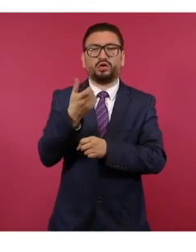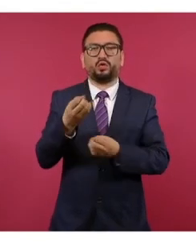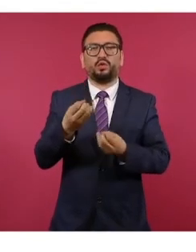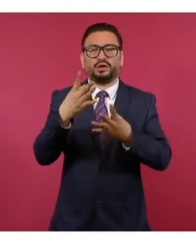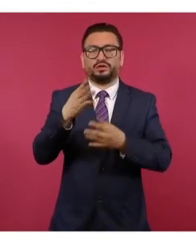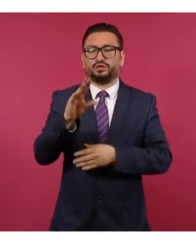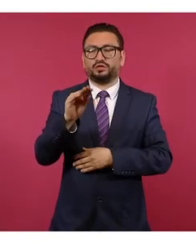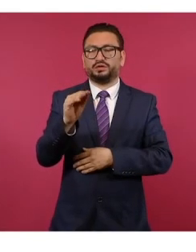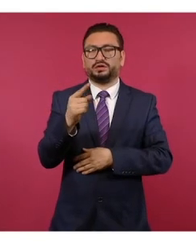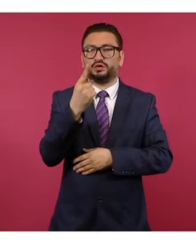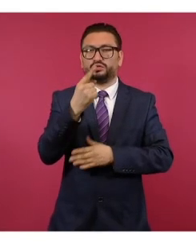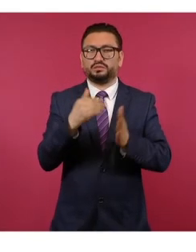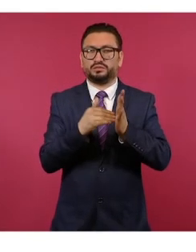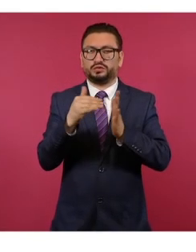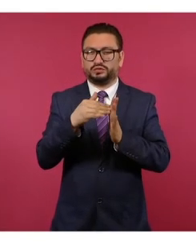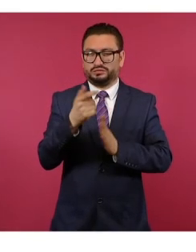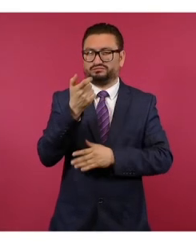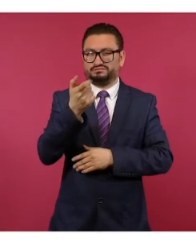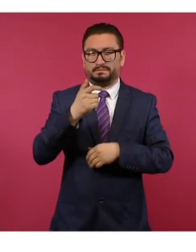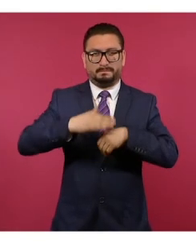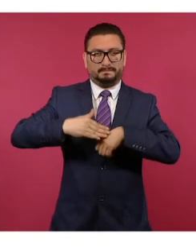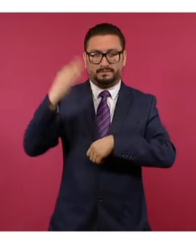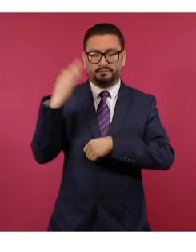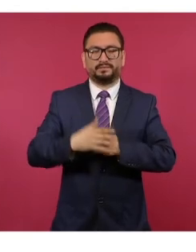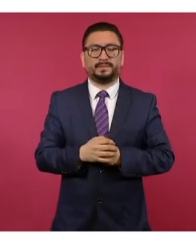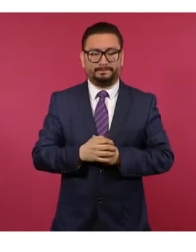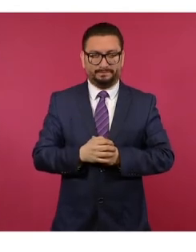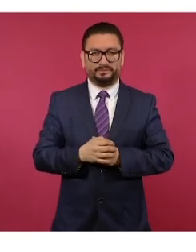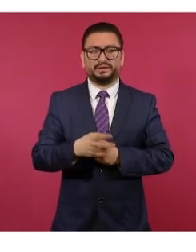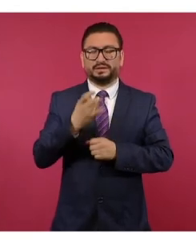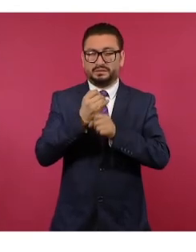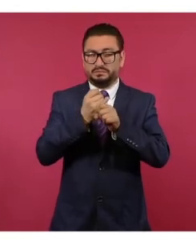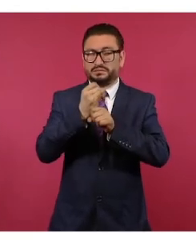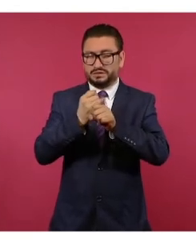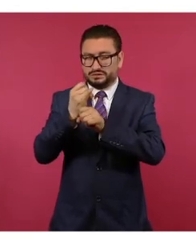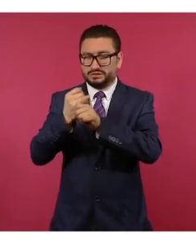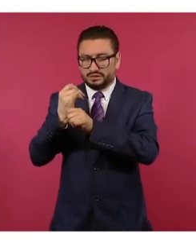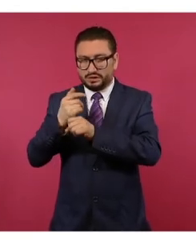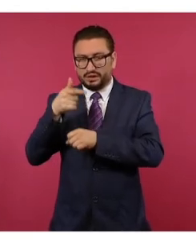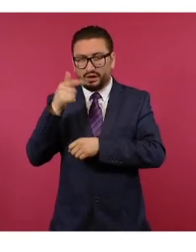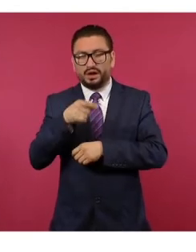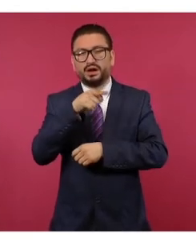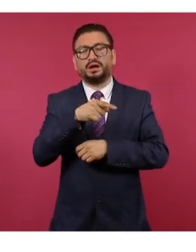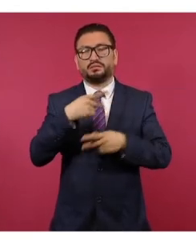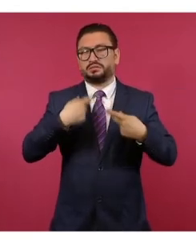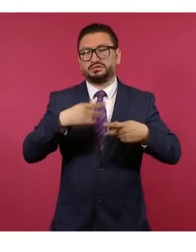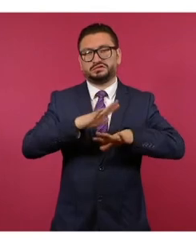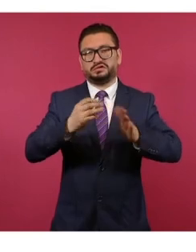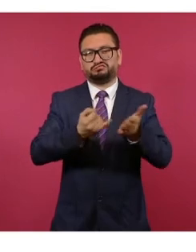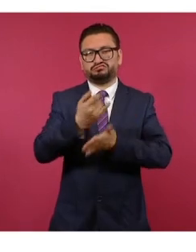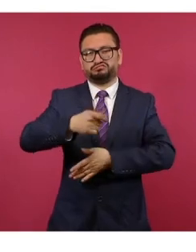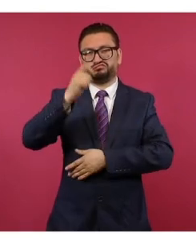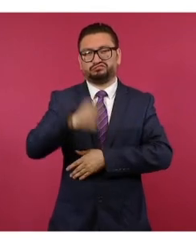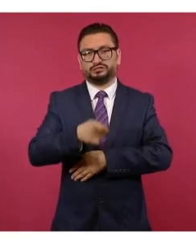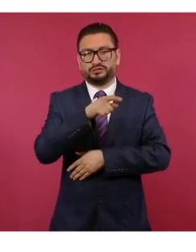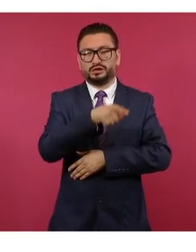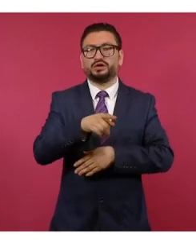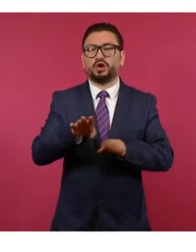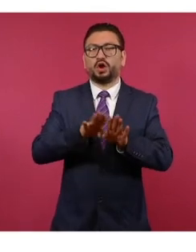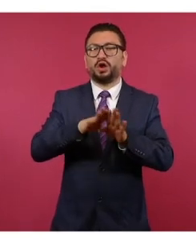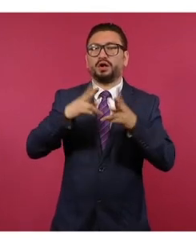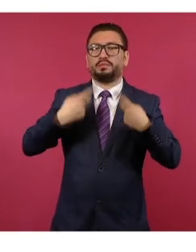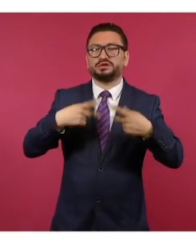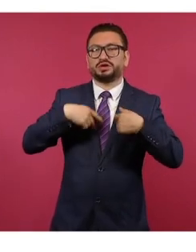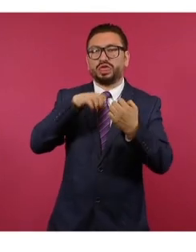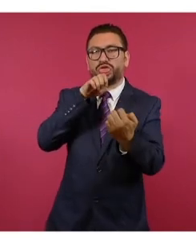a más de 91 millones de pesos. De acuerdo con las investigaciones, los hoy sentenciados engañaban a